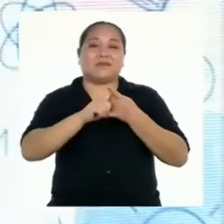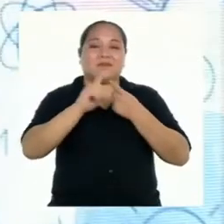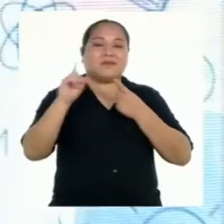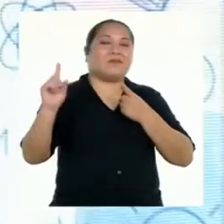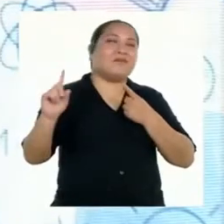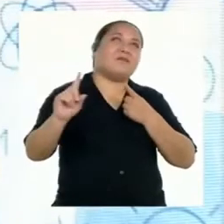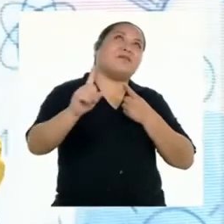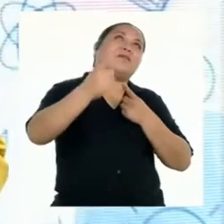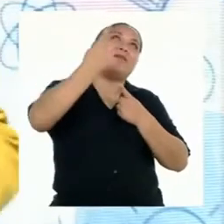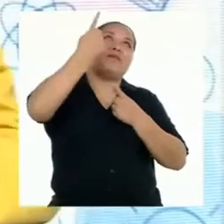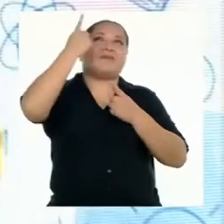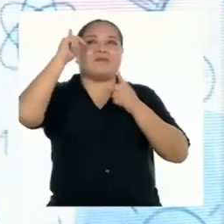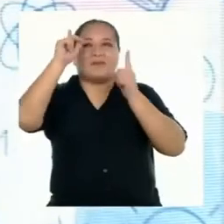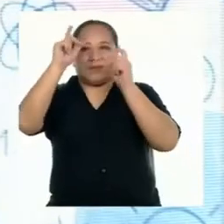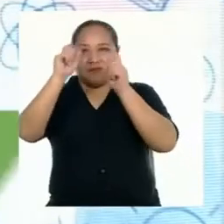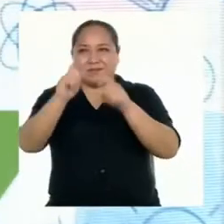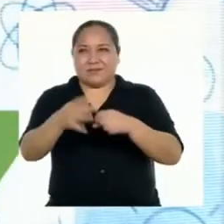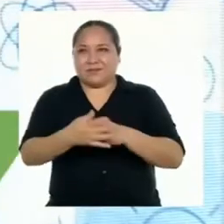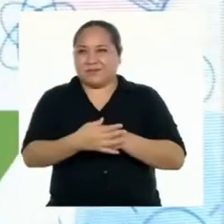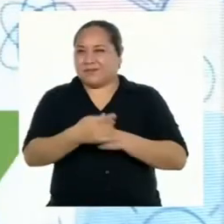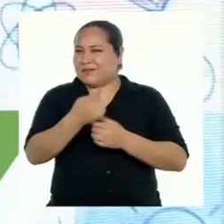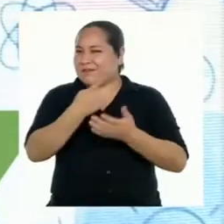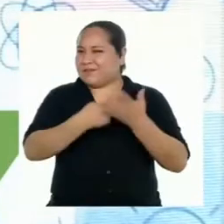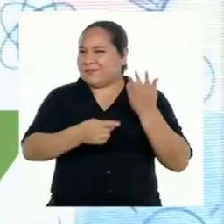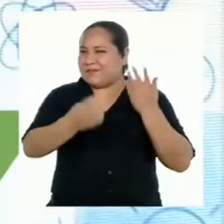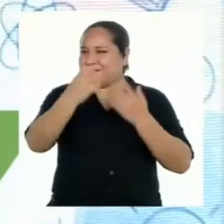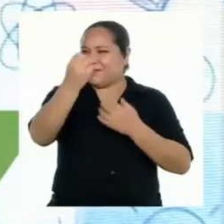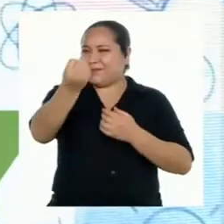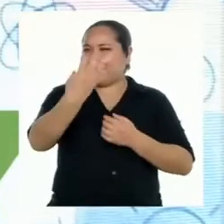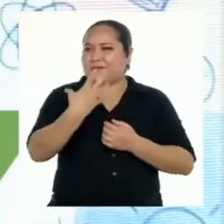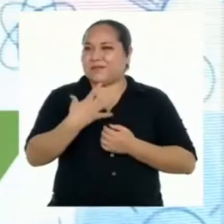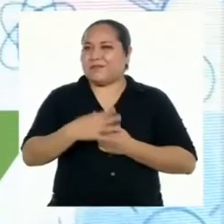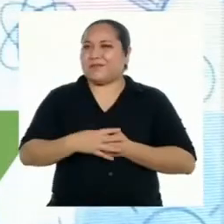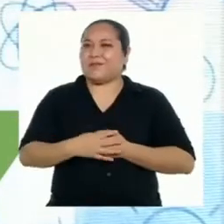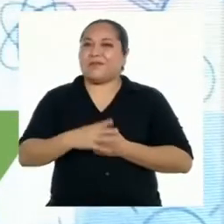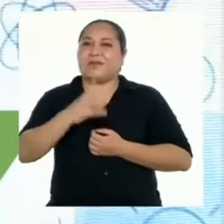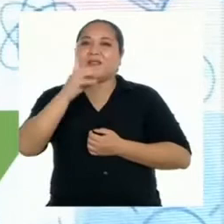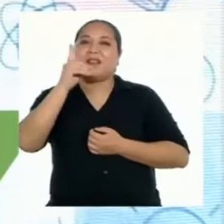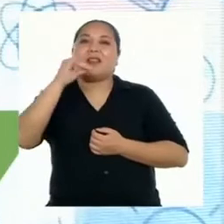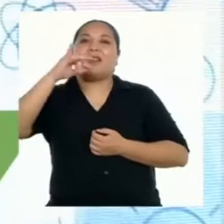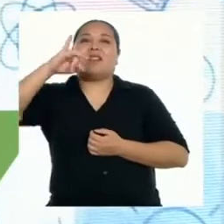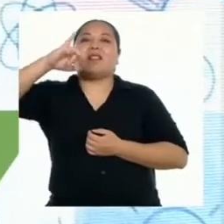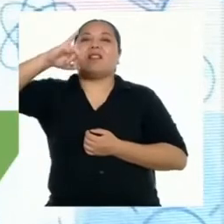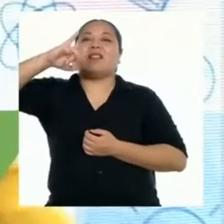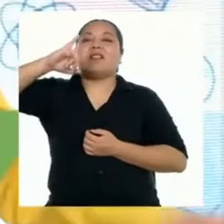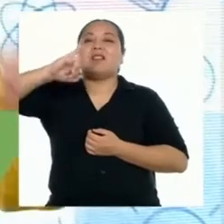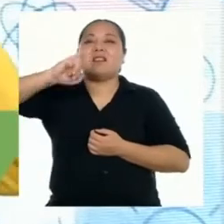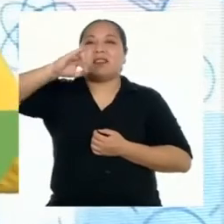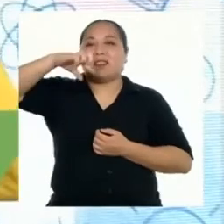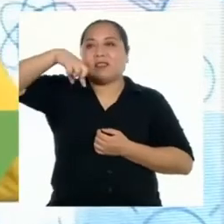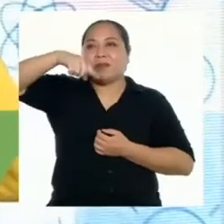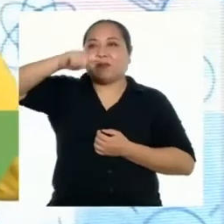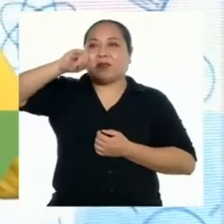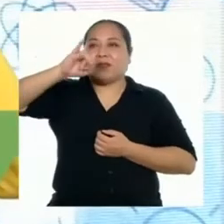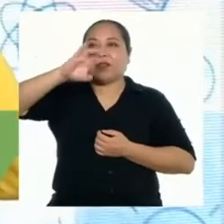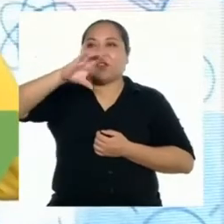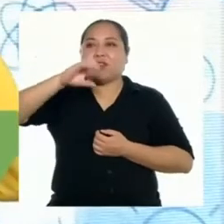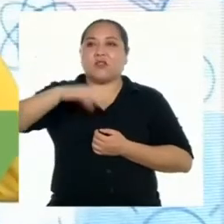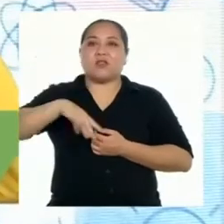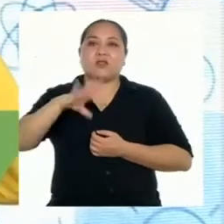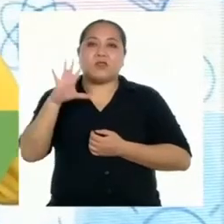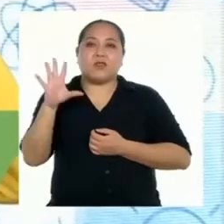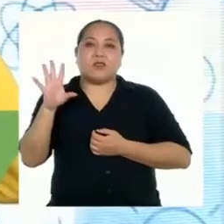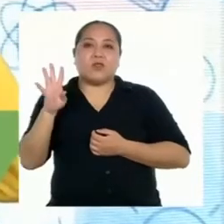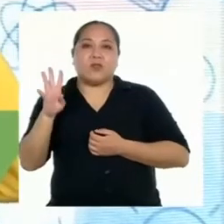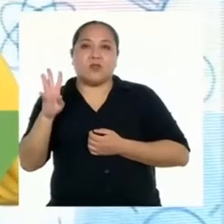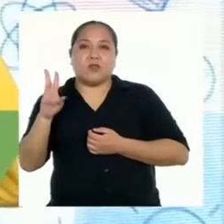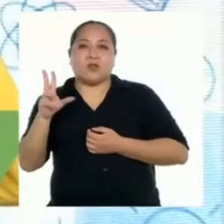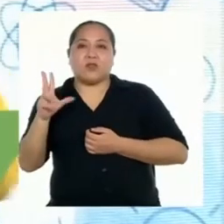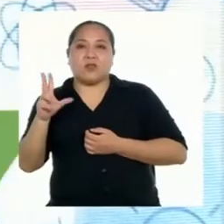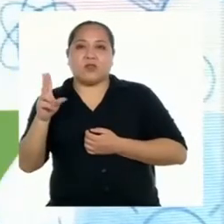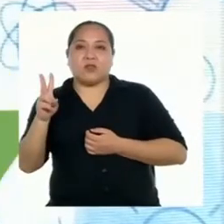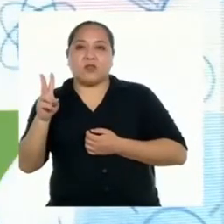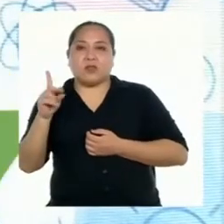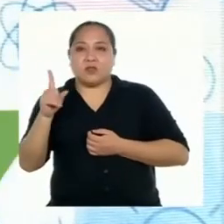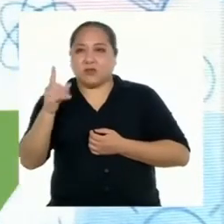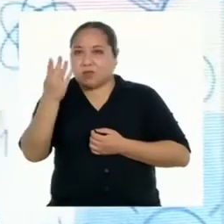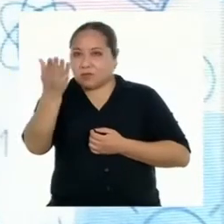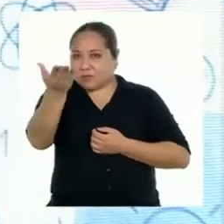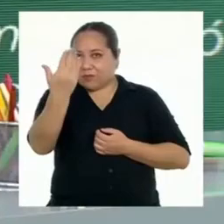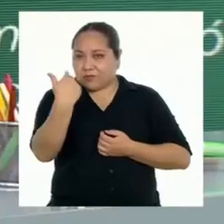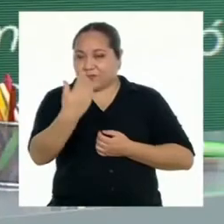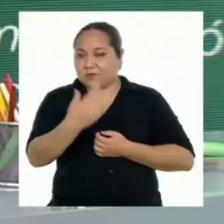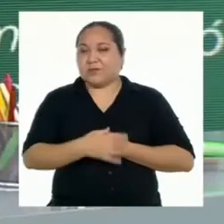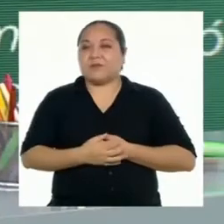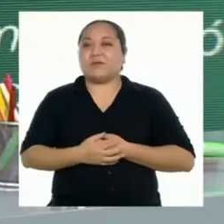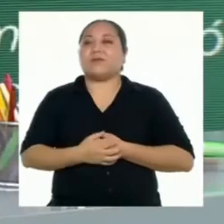¡Primera pregunta! ¿Qué nos puedes decir del díptico? Tienes cinco, cuatro, tres, dos, uno.